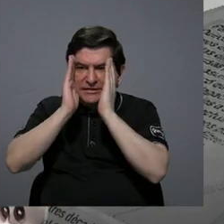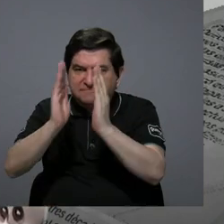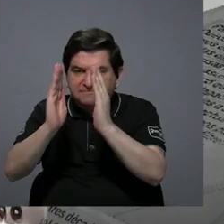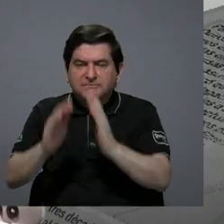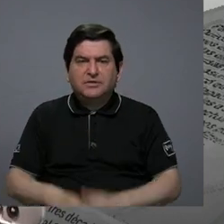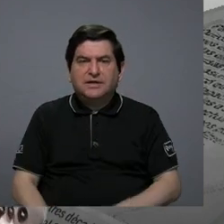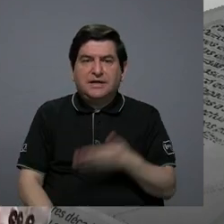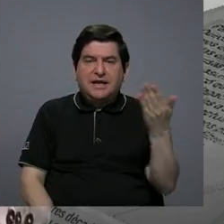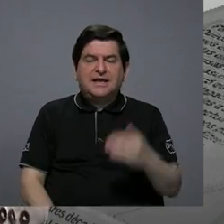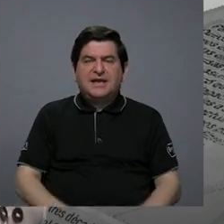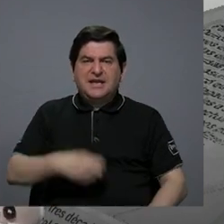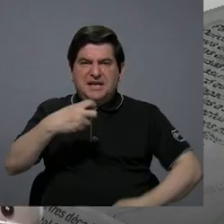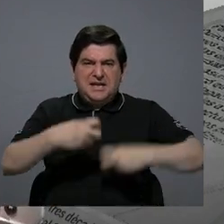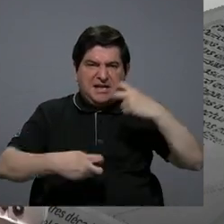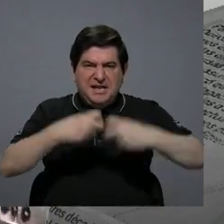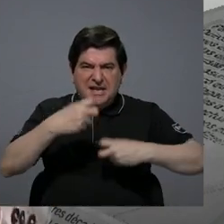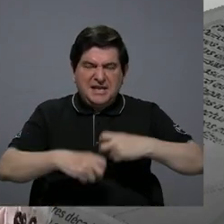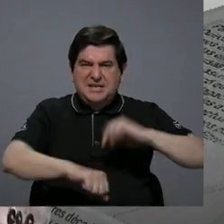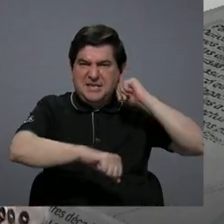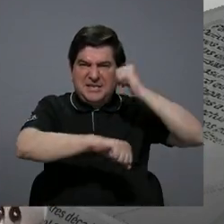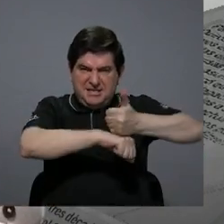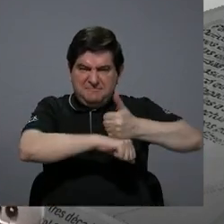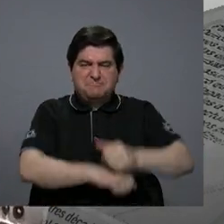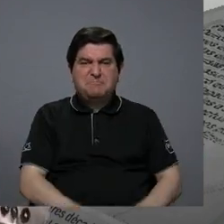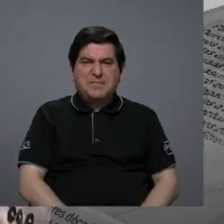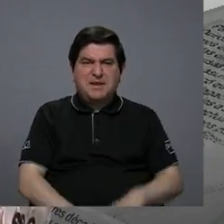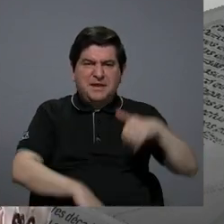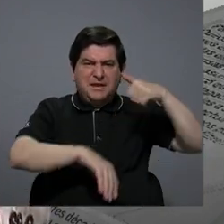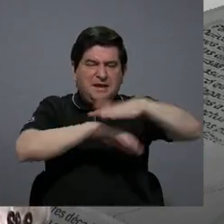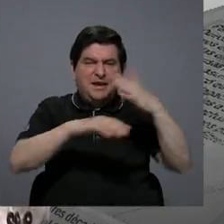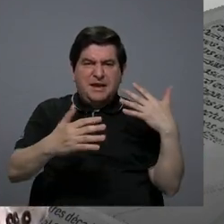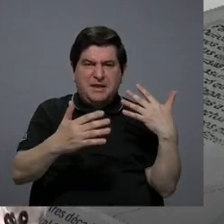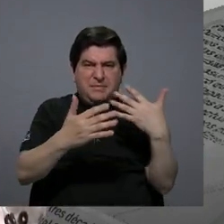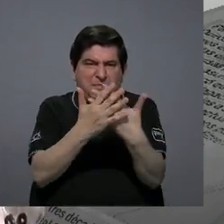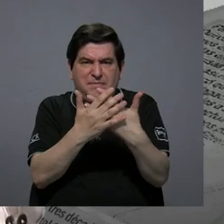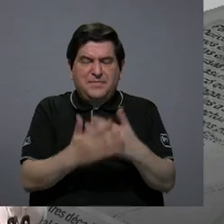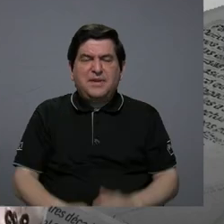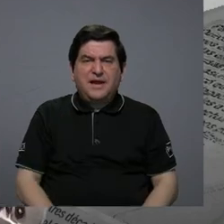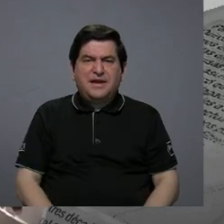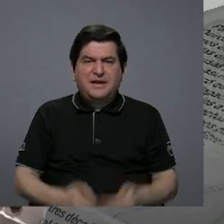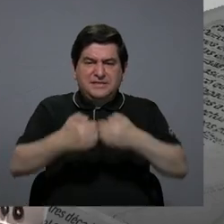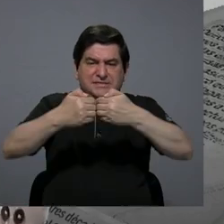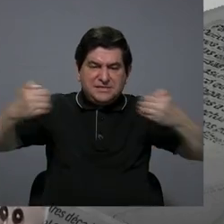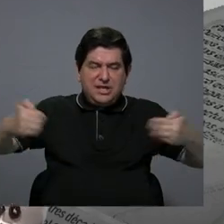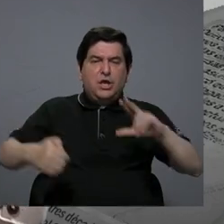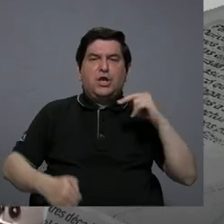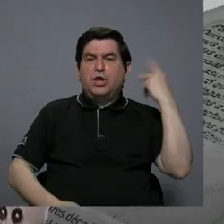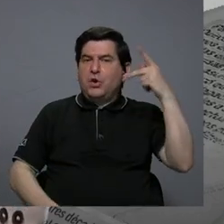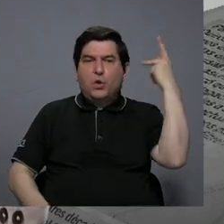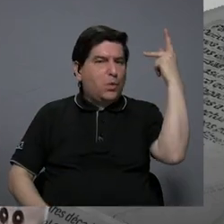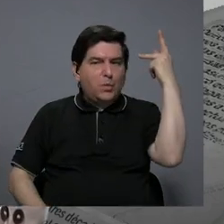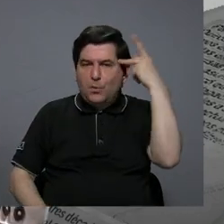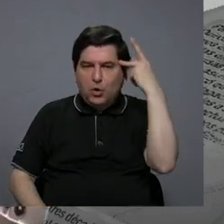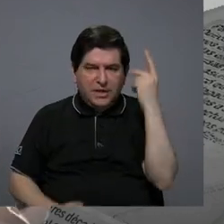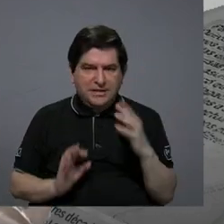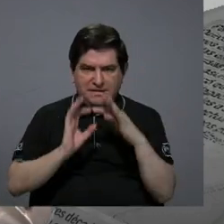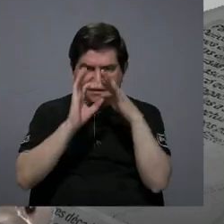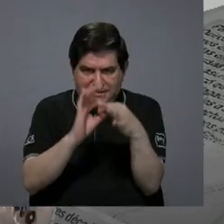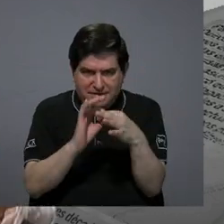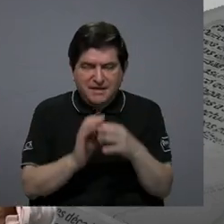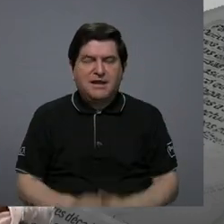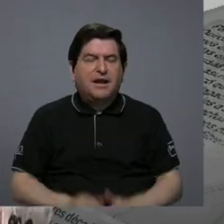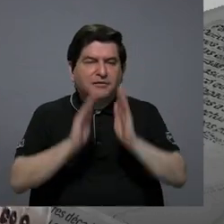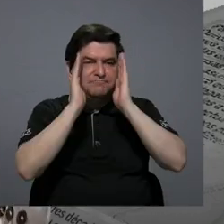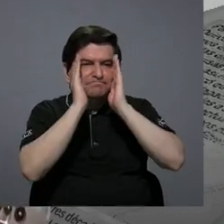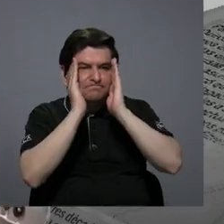hacia la criminalización, el encierro, la segregación, en lugar de políticas que tengan que ver con